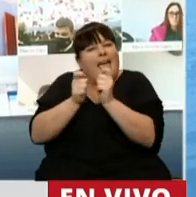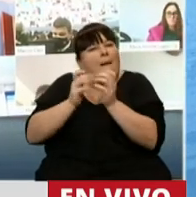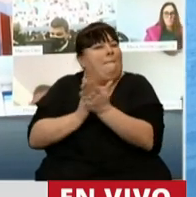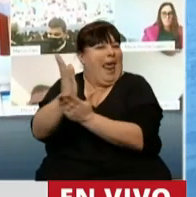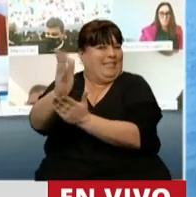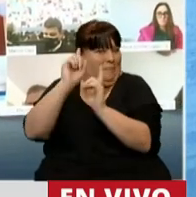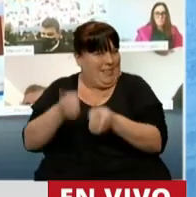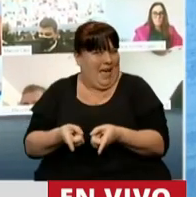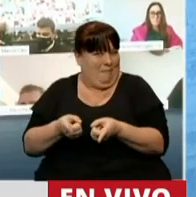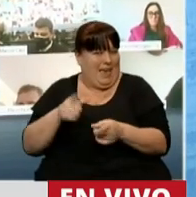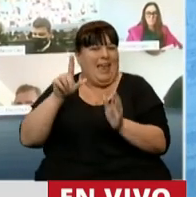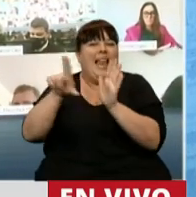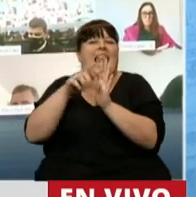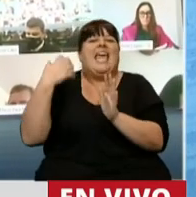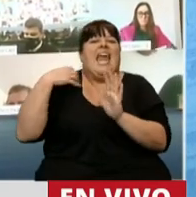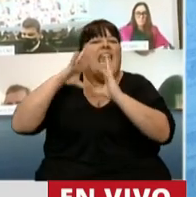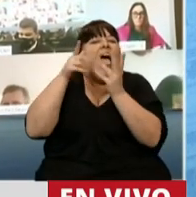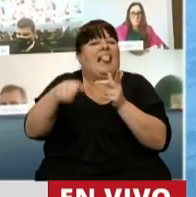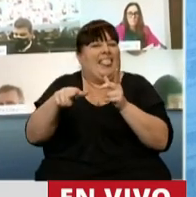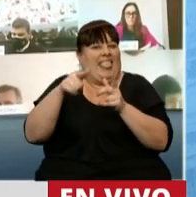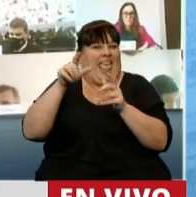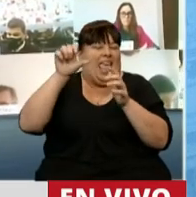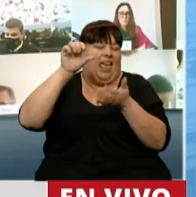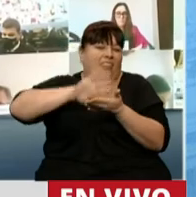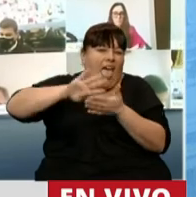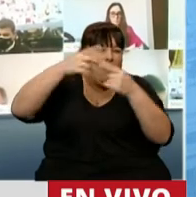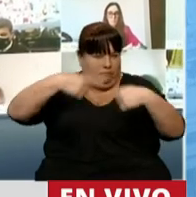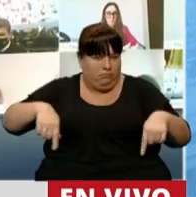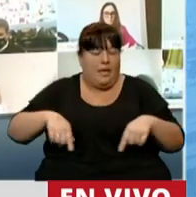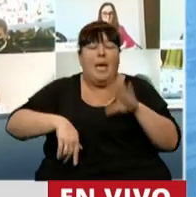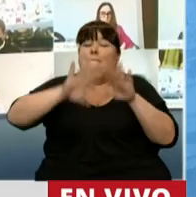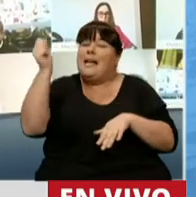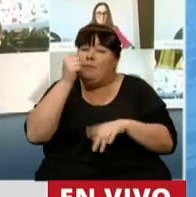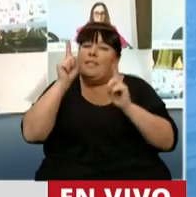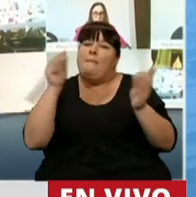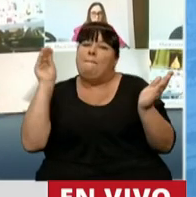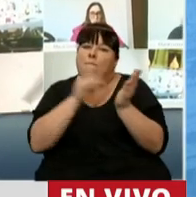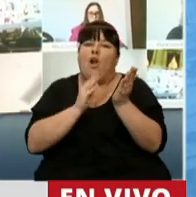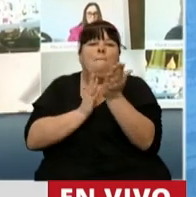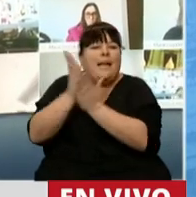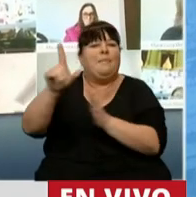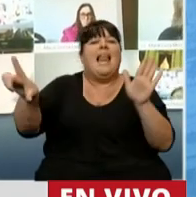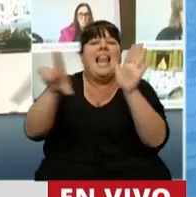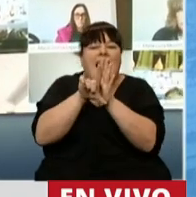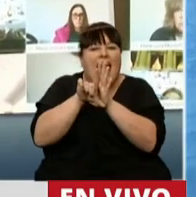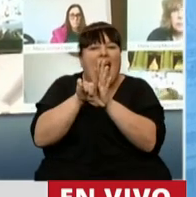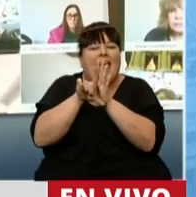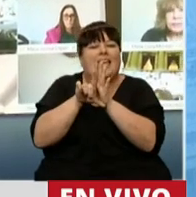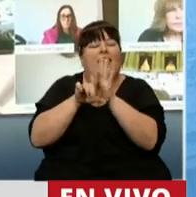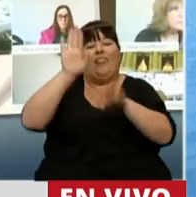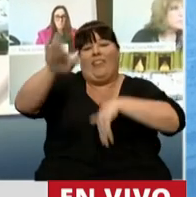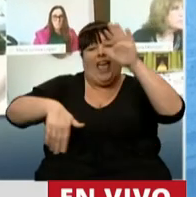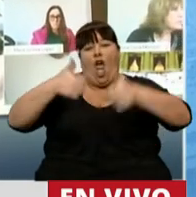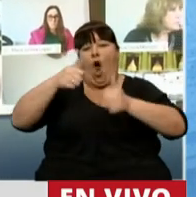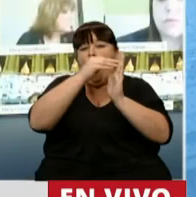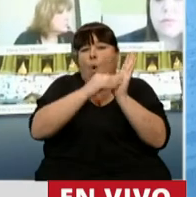permanentes al régimen general en la materia. Y fundamentalmente, incorporación permanente a la ley de concursos